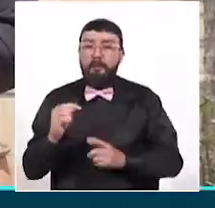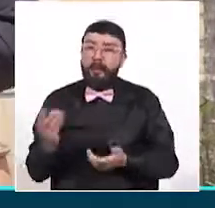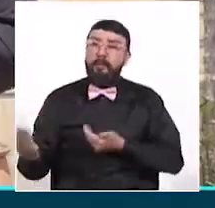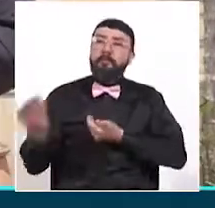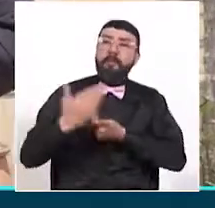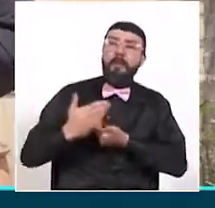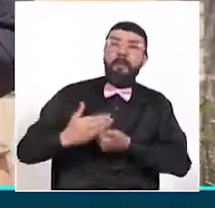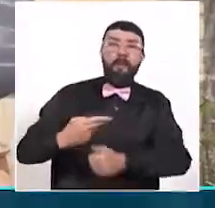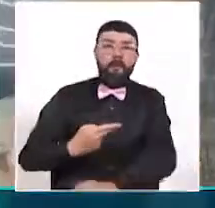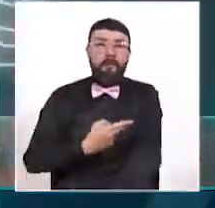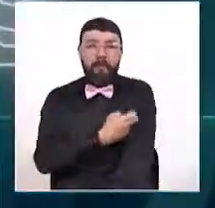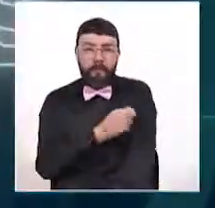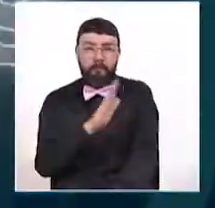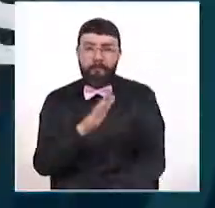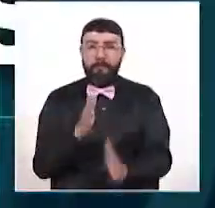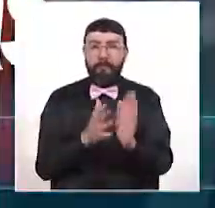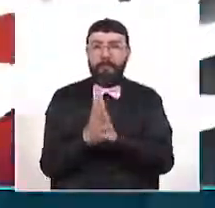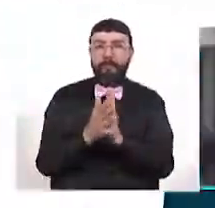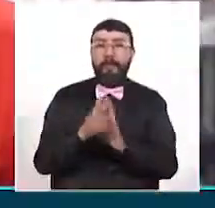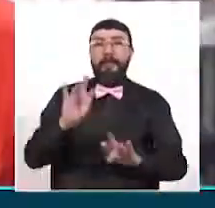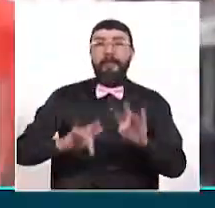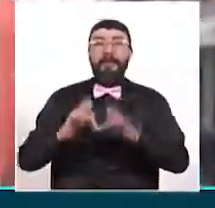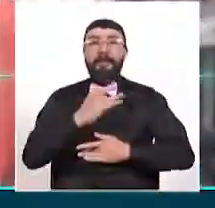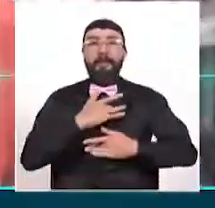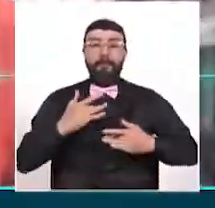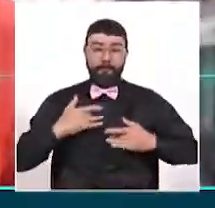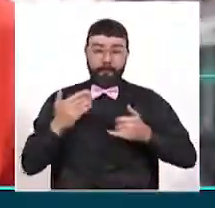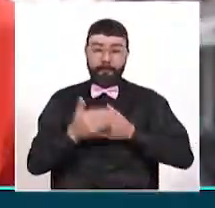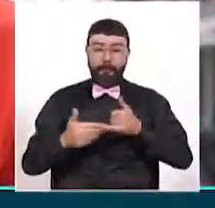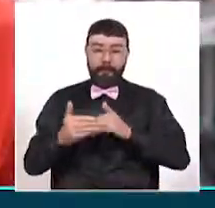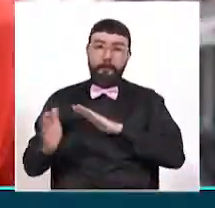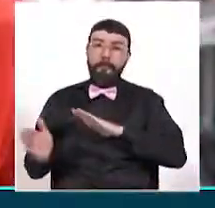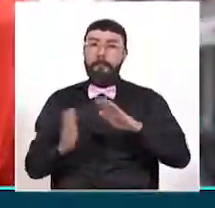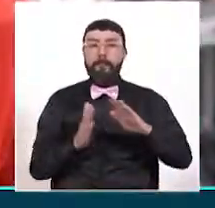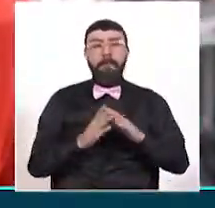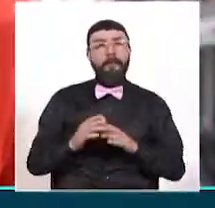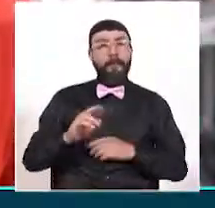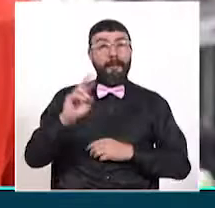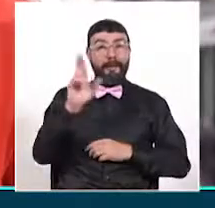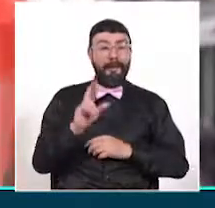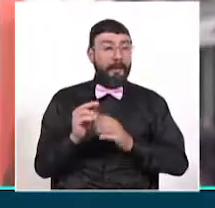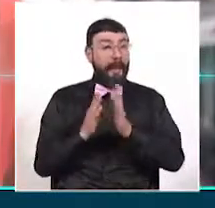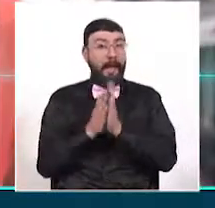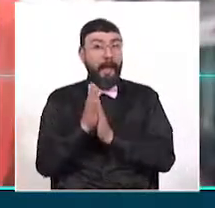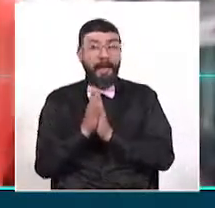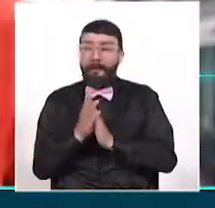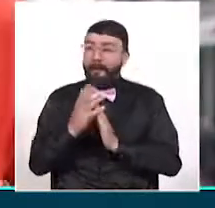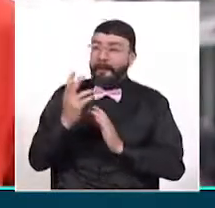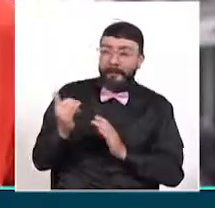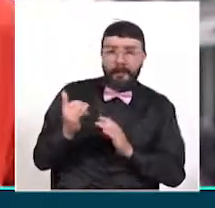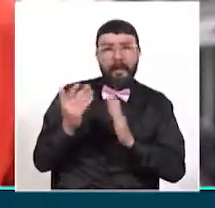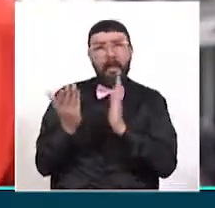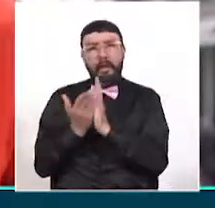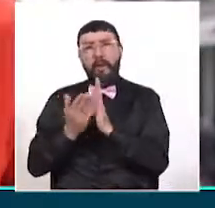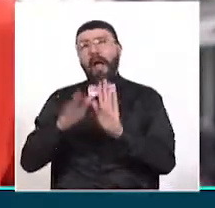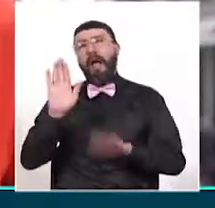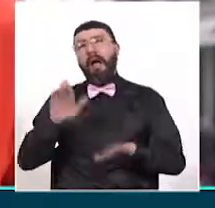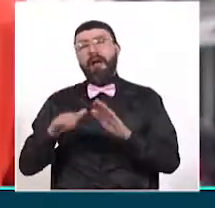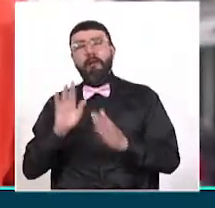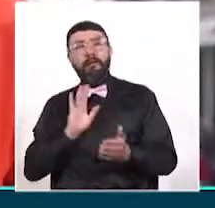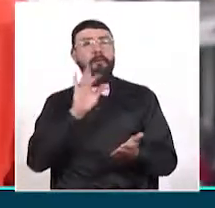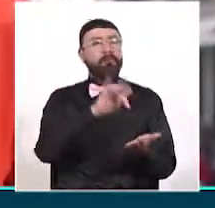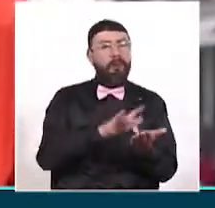la Secretaría de Salud Departamental. En Rizaralda hay expectativa por el regreso a clases bajo el modelo de alternancia para los 12